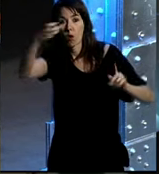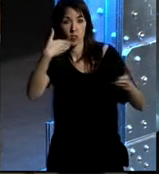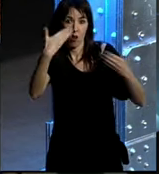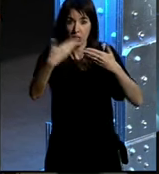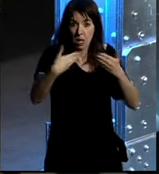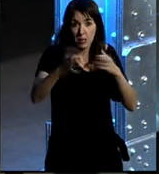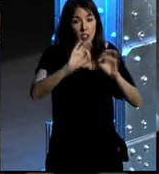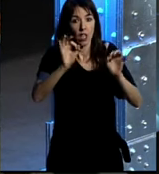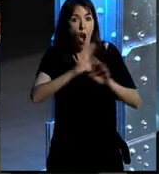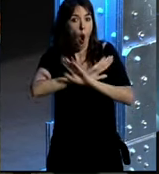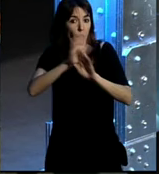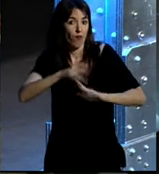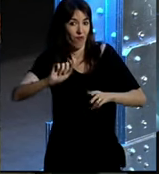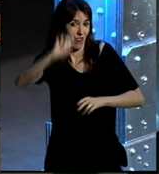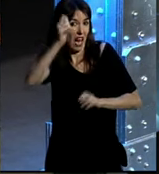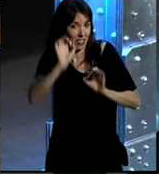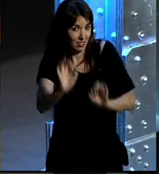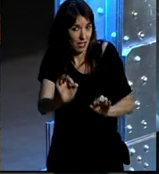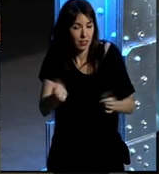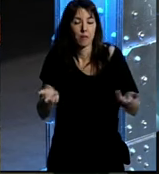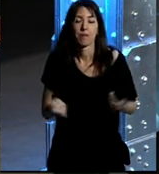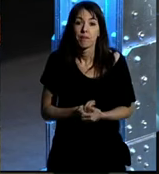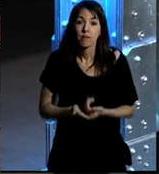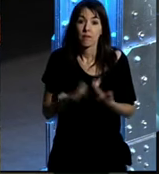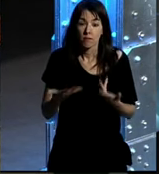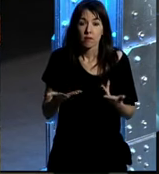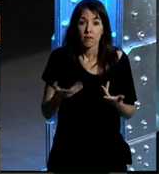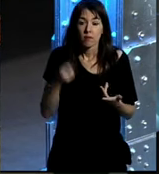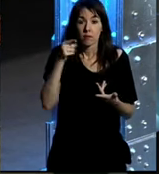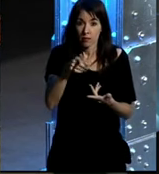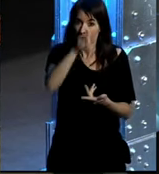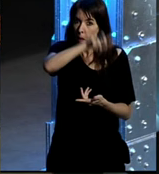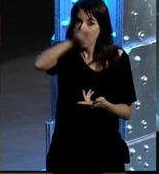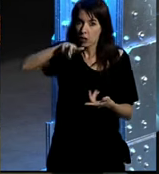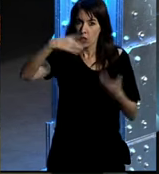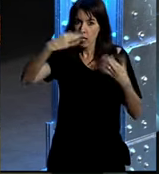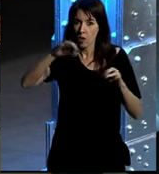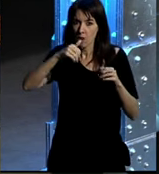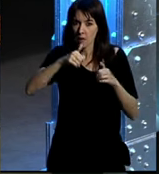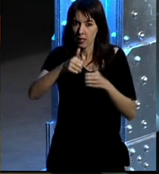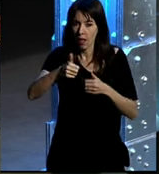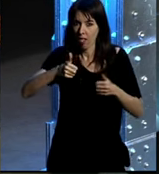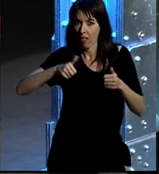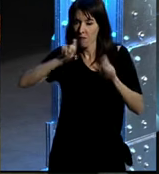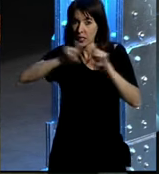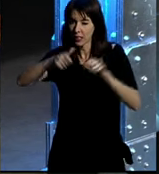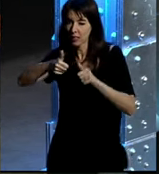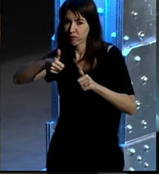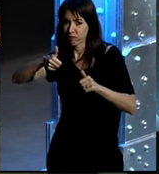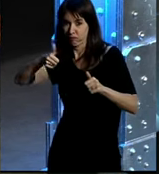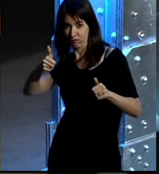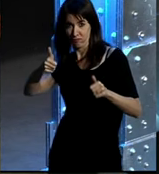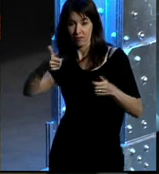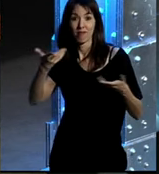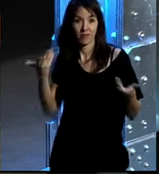entrevistas y los finalistas te llegan entonces en esto las personas suelen ir por delante de las empresas nosotros por ejemplo